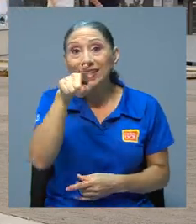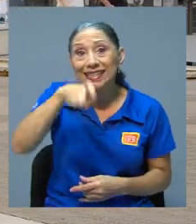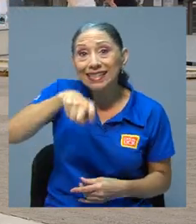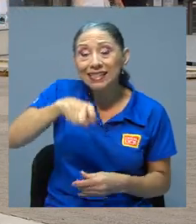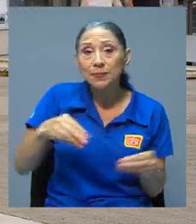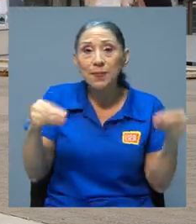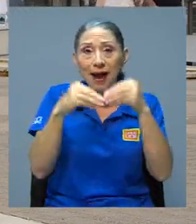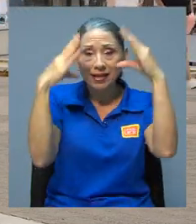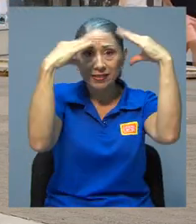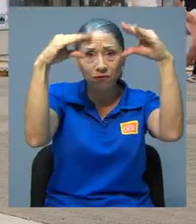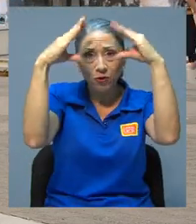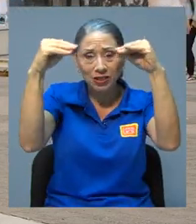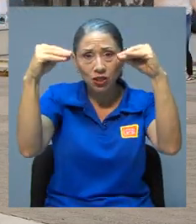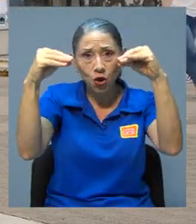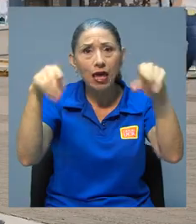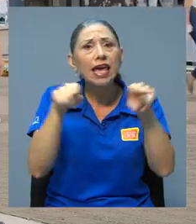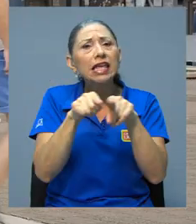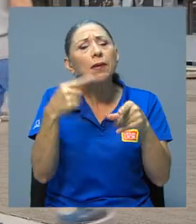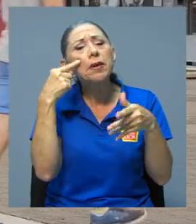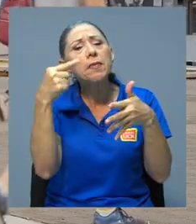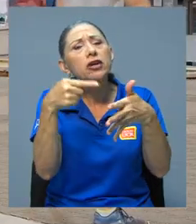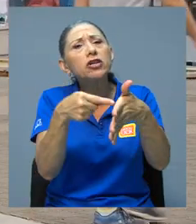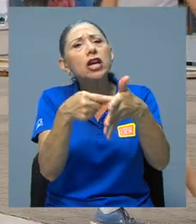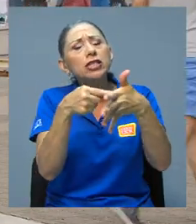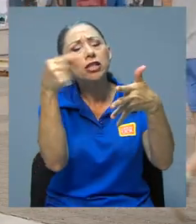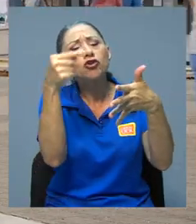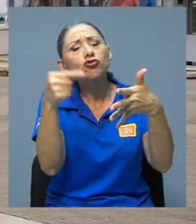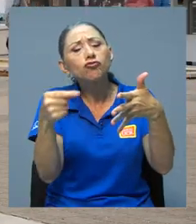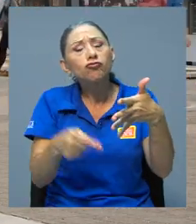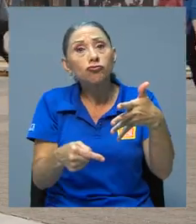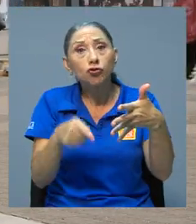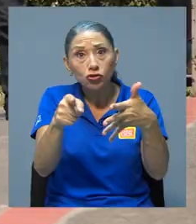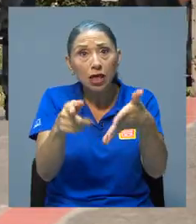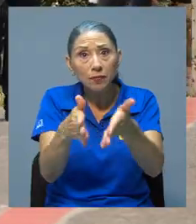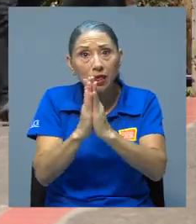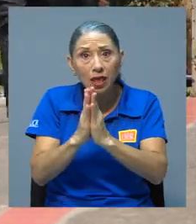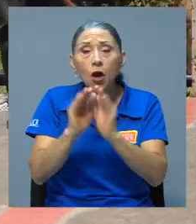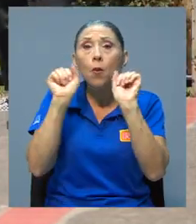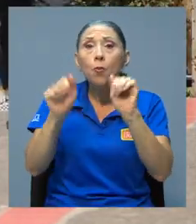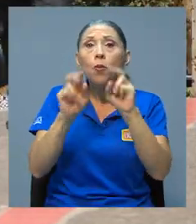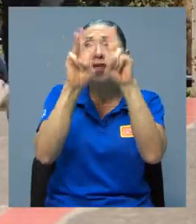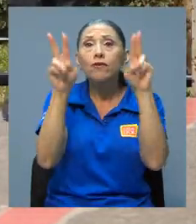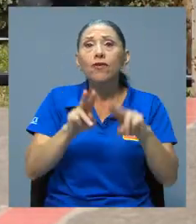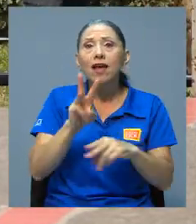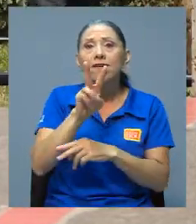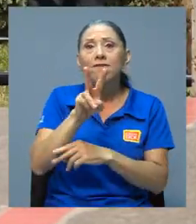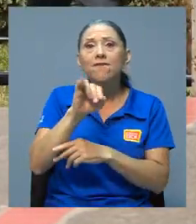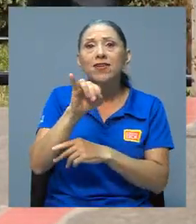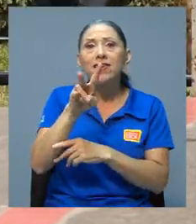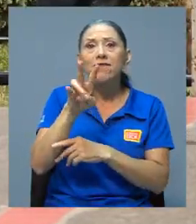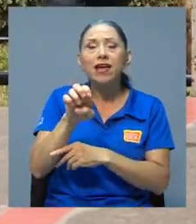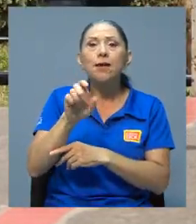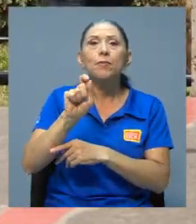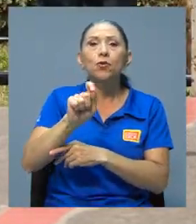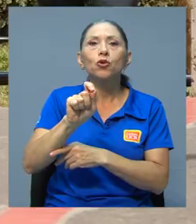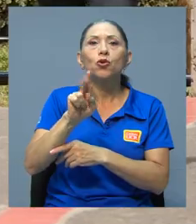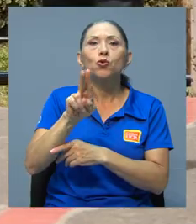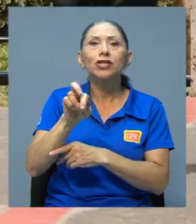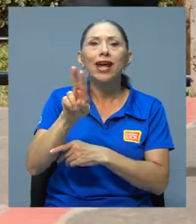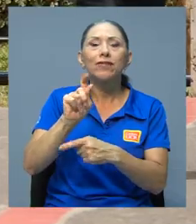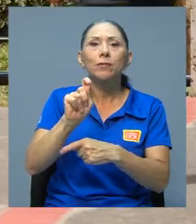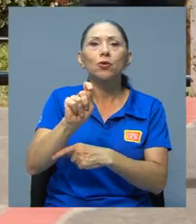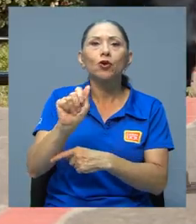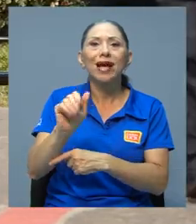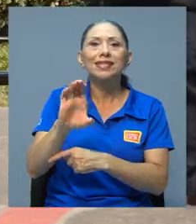desea más información y verificar los requisitos para presentar la solicitud, puede ingresar al sitio vive.ucr.ac